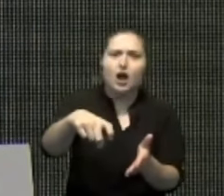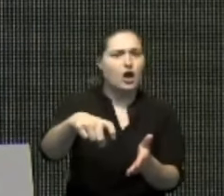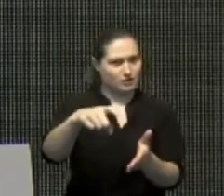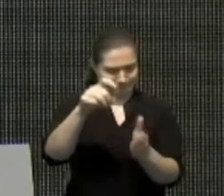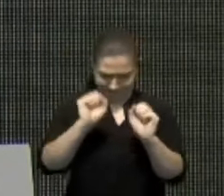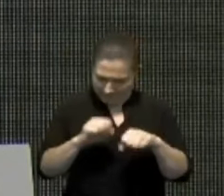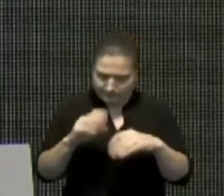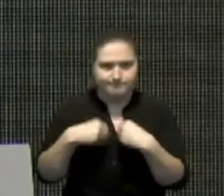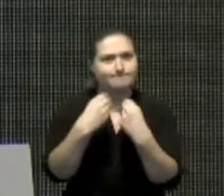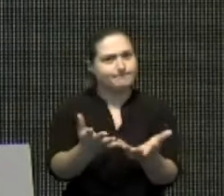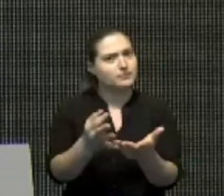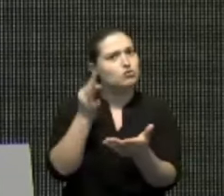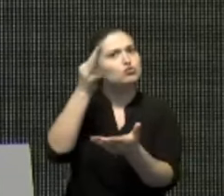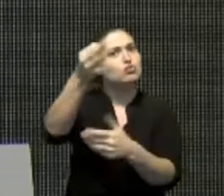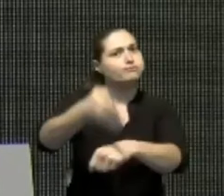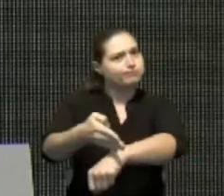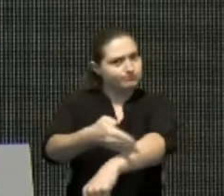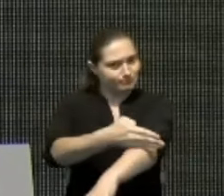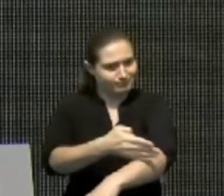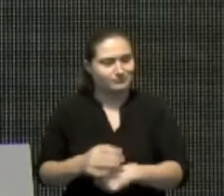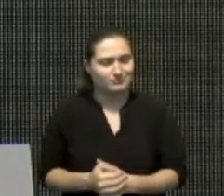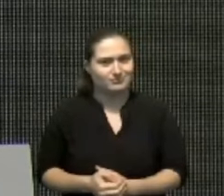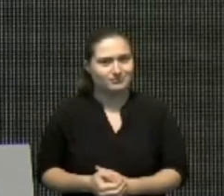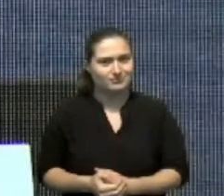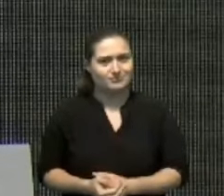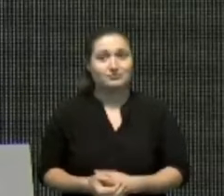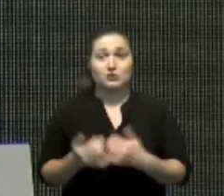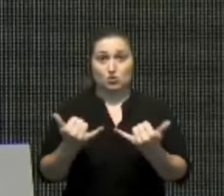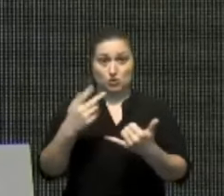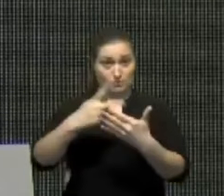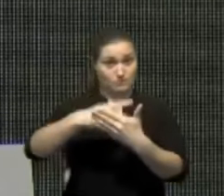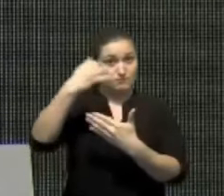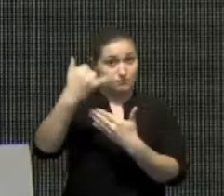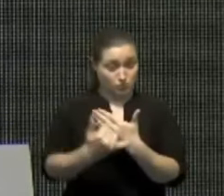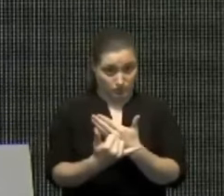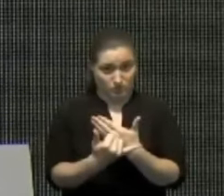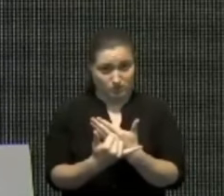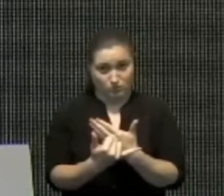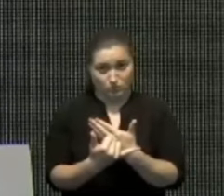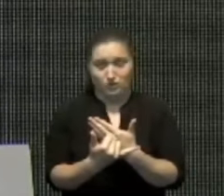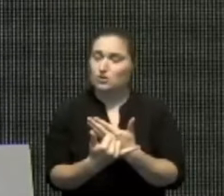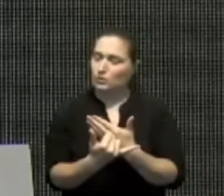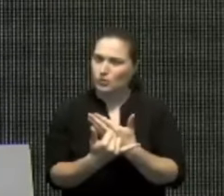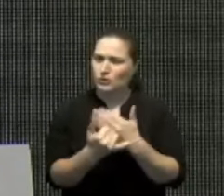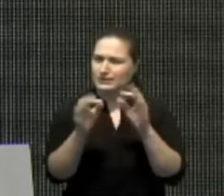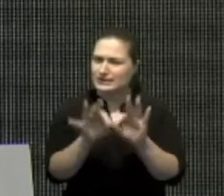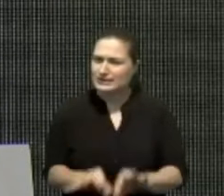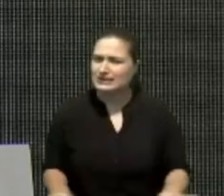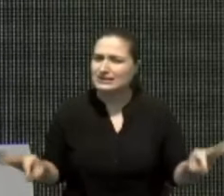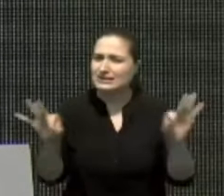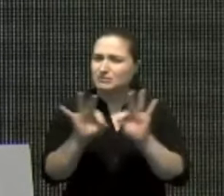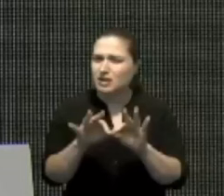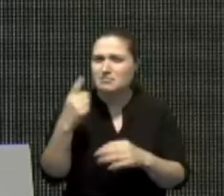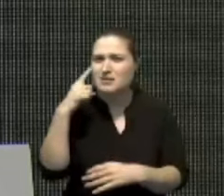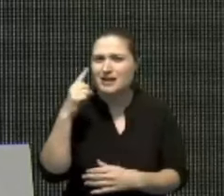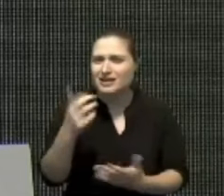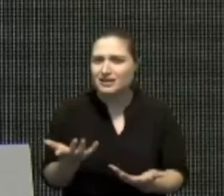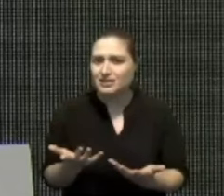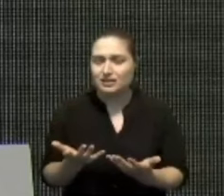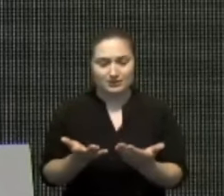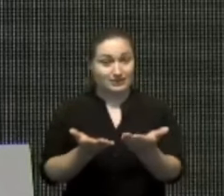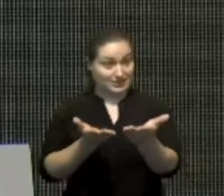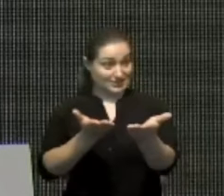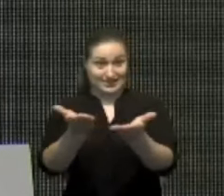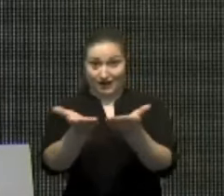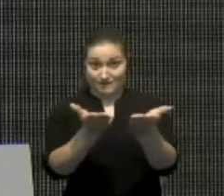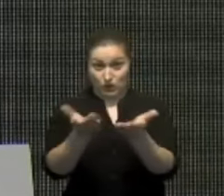Este proceso que hoy nos embarcamos como proyecto Nación es necesario para poder brindar servicios a